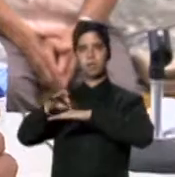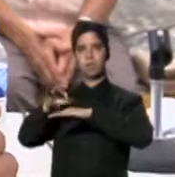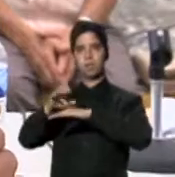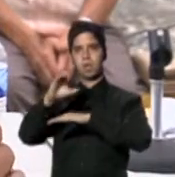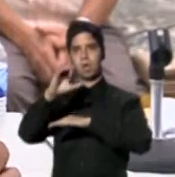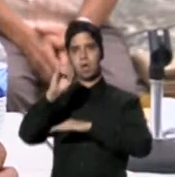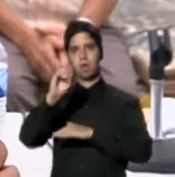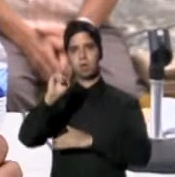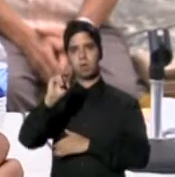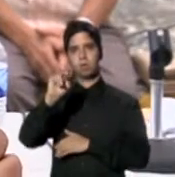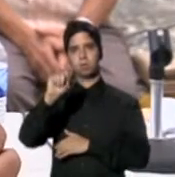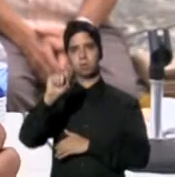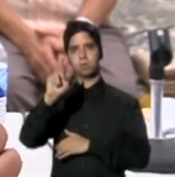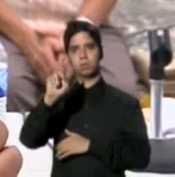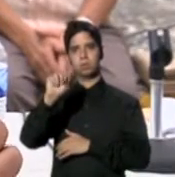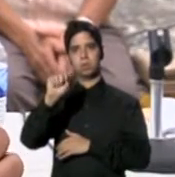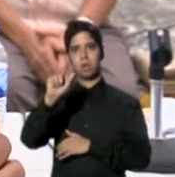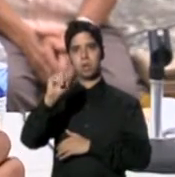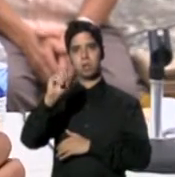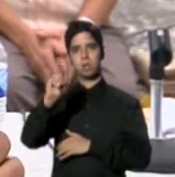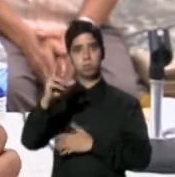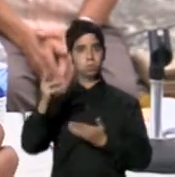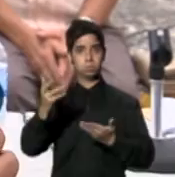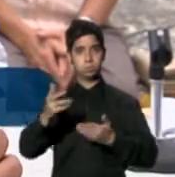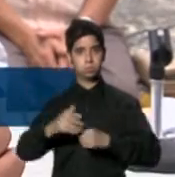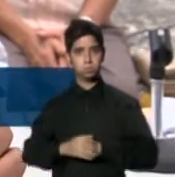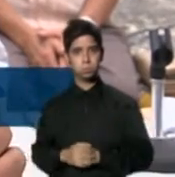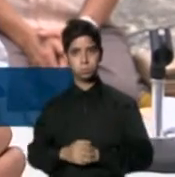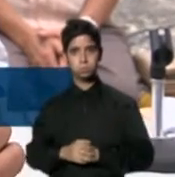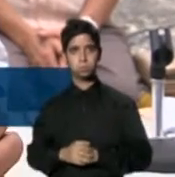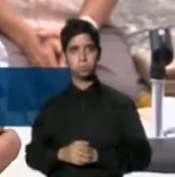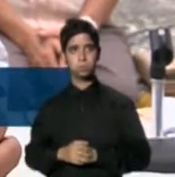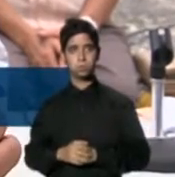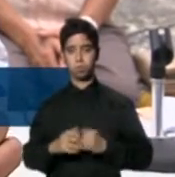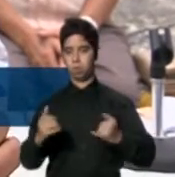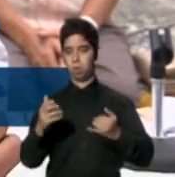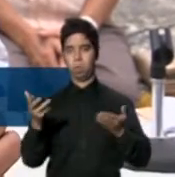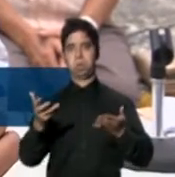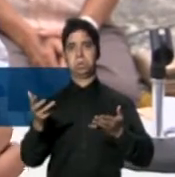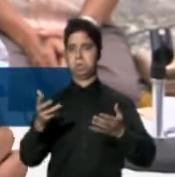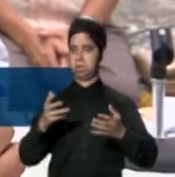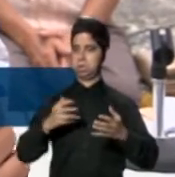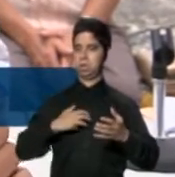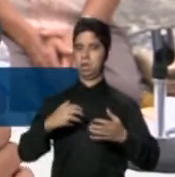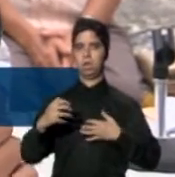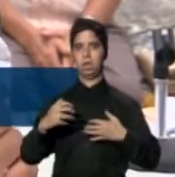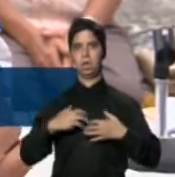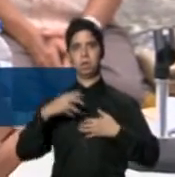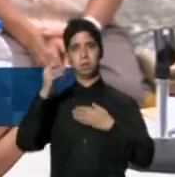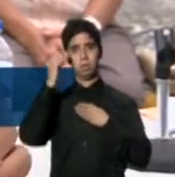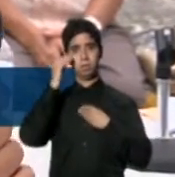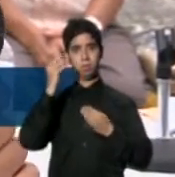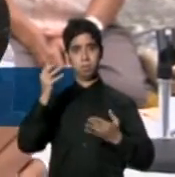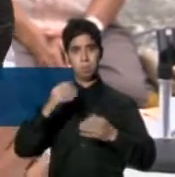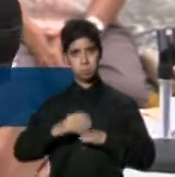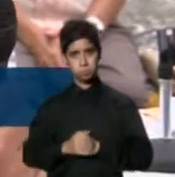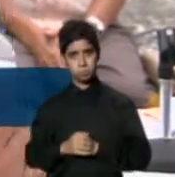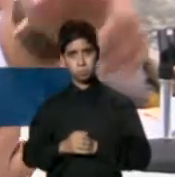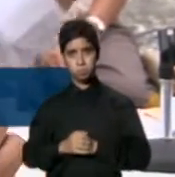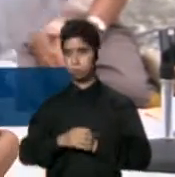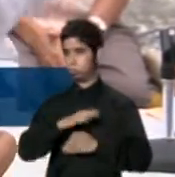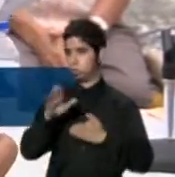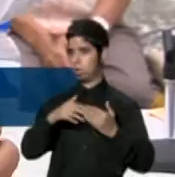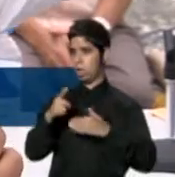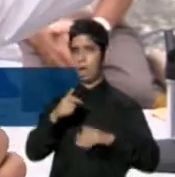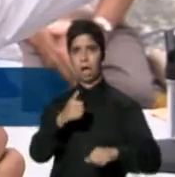Pero hoy estamos aquí emplazando a la autoridad de tierra y todo tipo de actitud que haya en contra porque